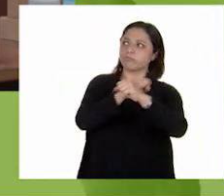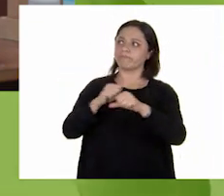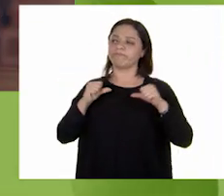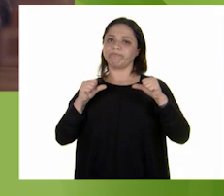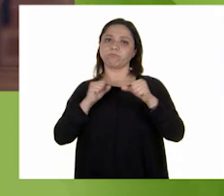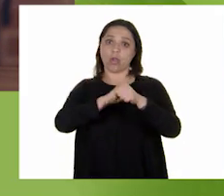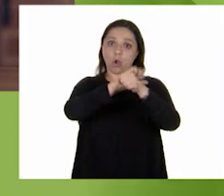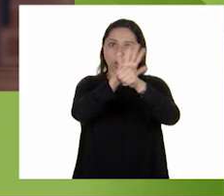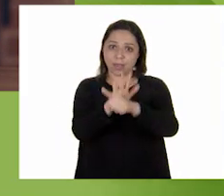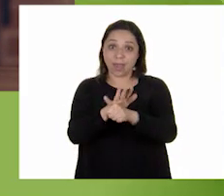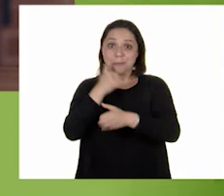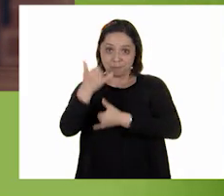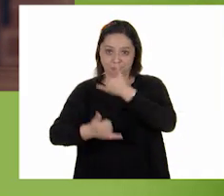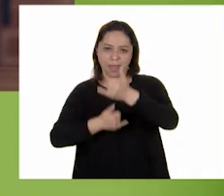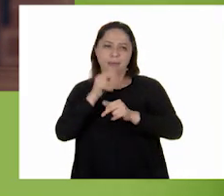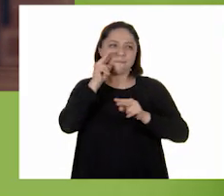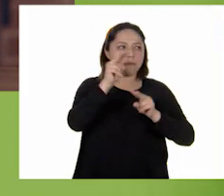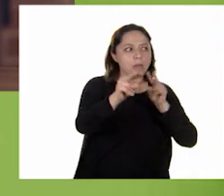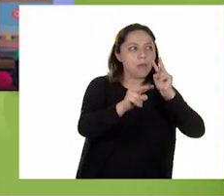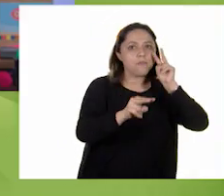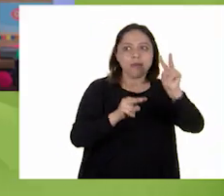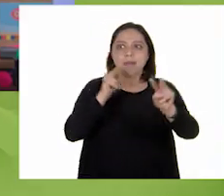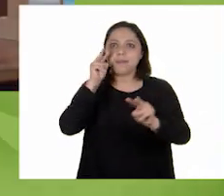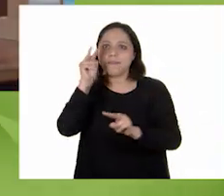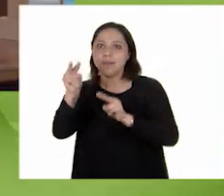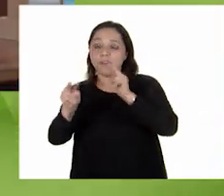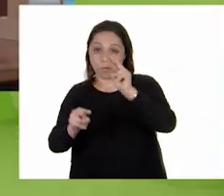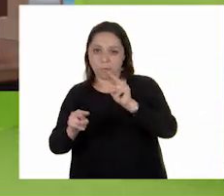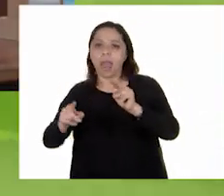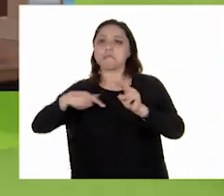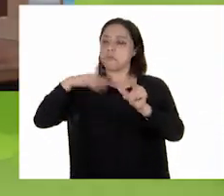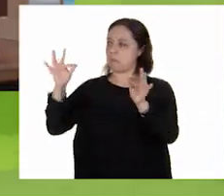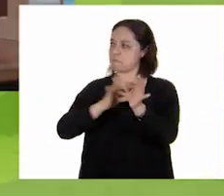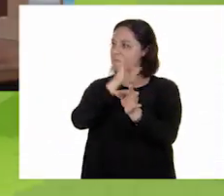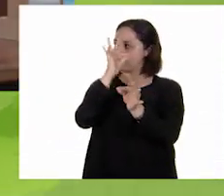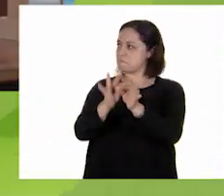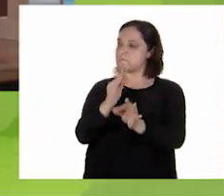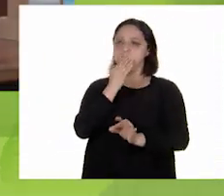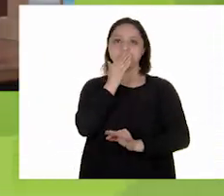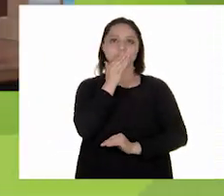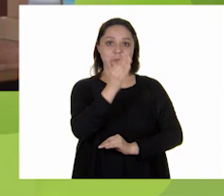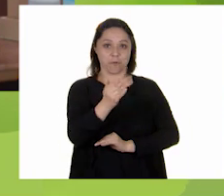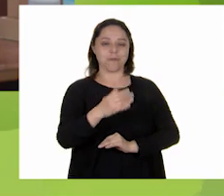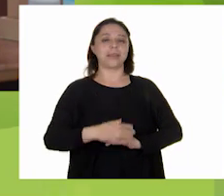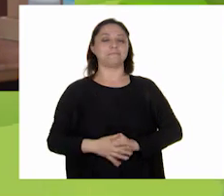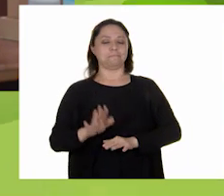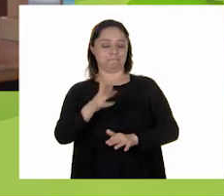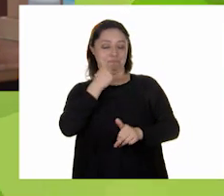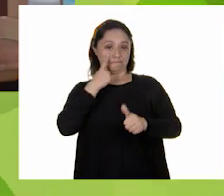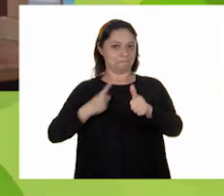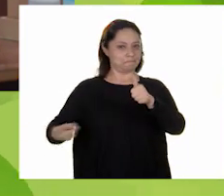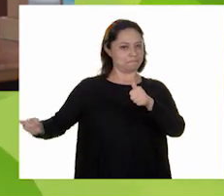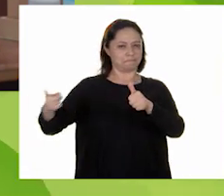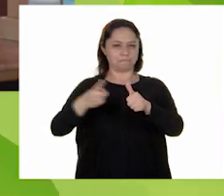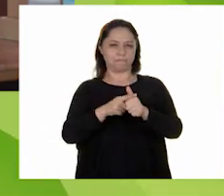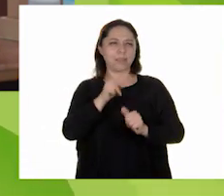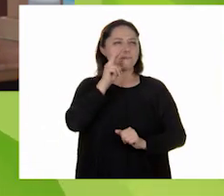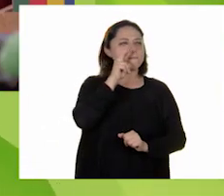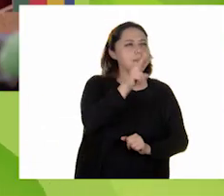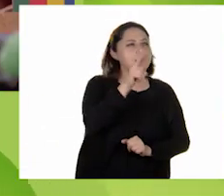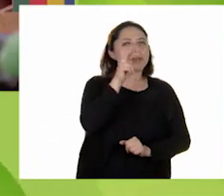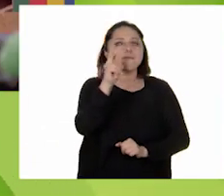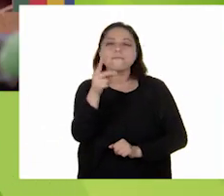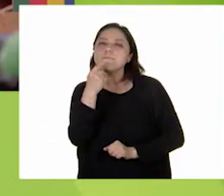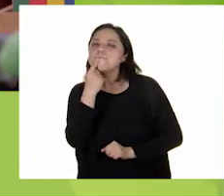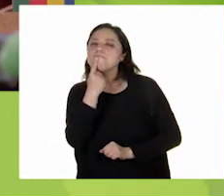¡Veo, veo! ¡Sale! ¡Yo estoy muy lista! ¡Yo también! ¡Perfecto! Primero, veo, veo,